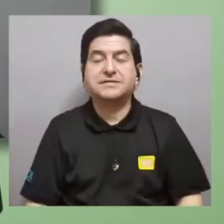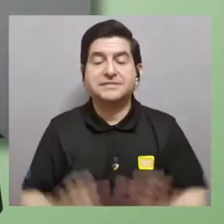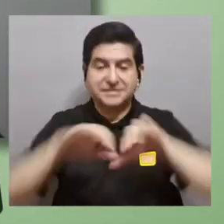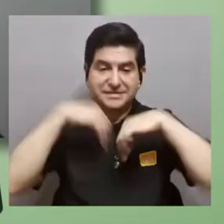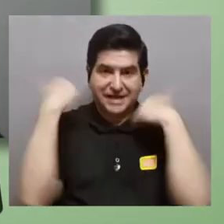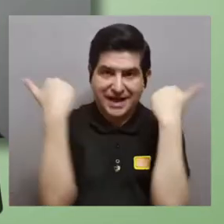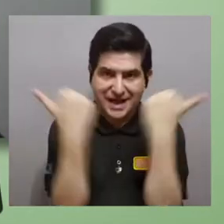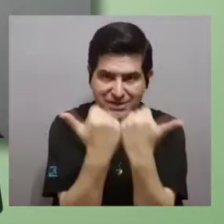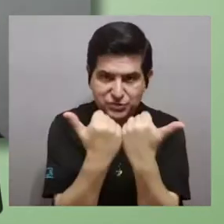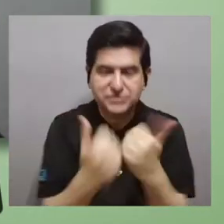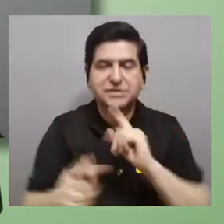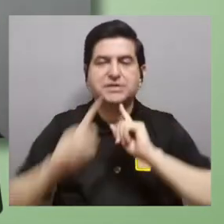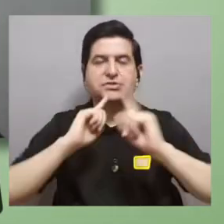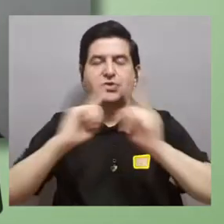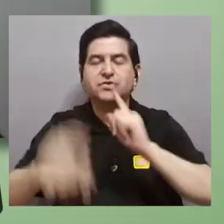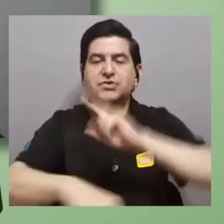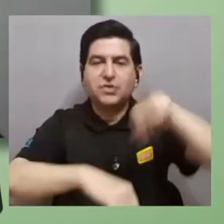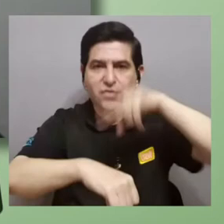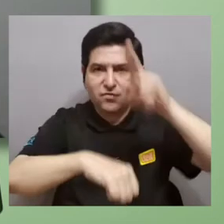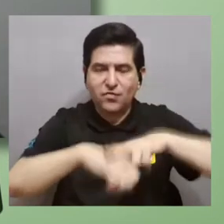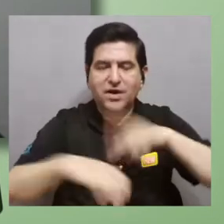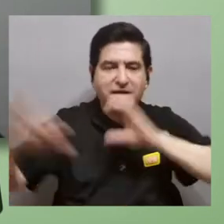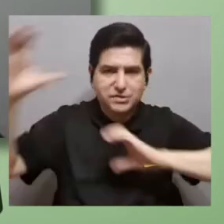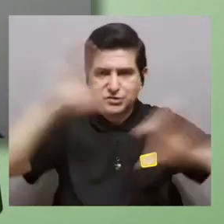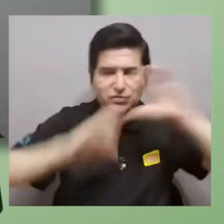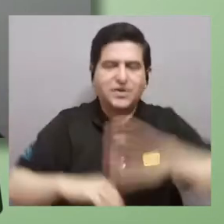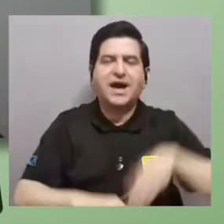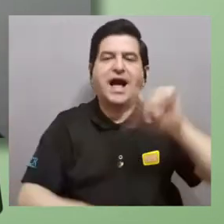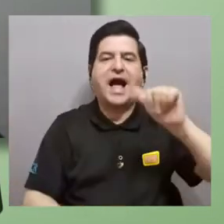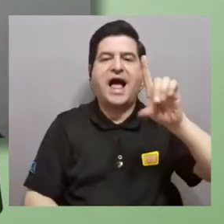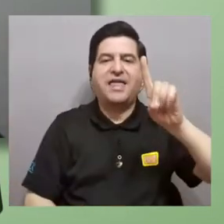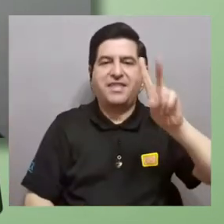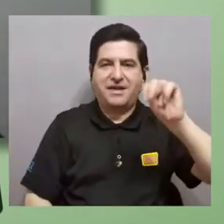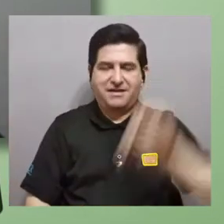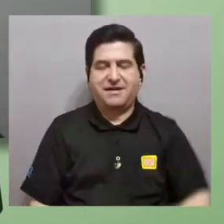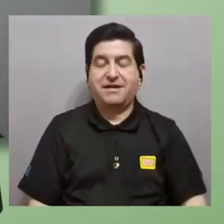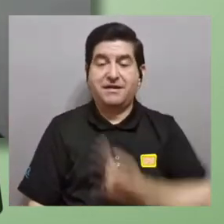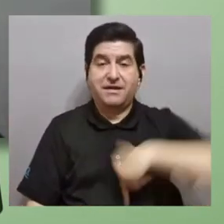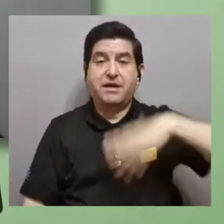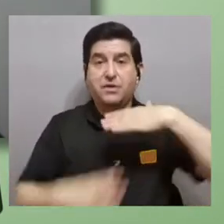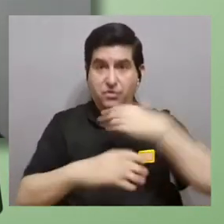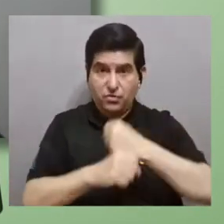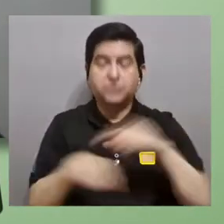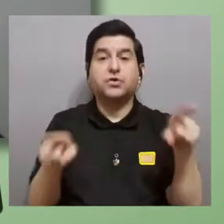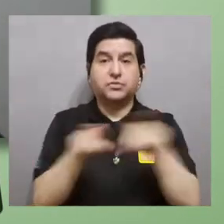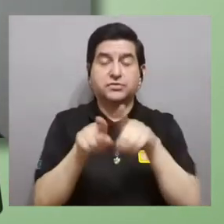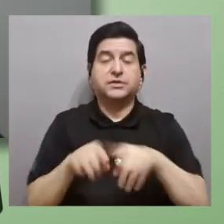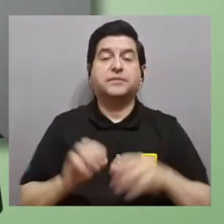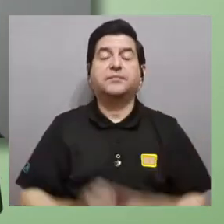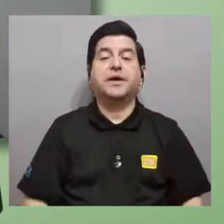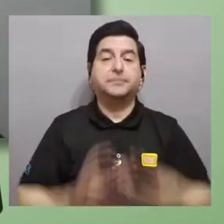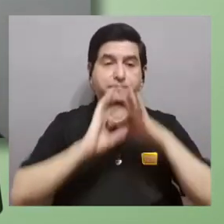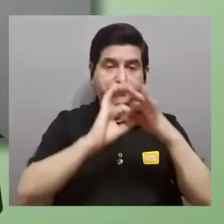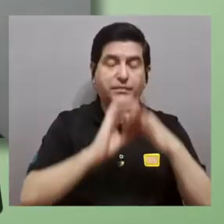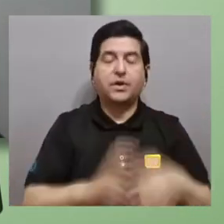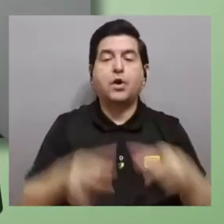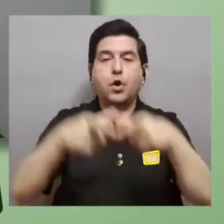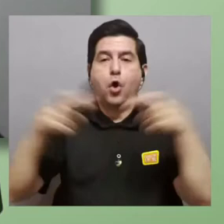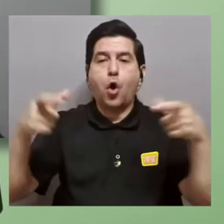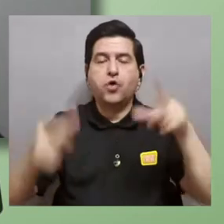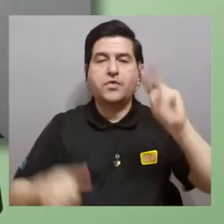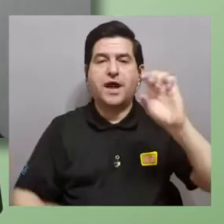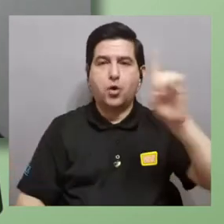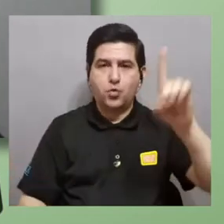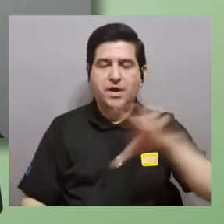organizada por la Asociación de Divulgación Nacional para la Ciencia ADN. La estamos realizando también en